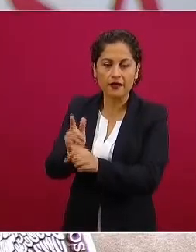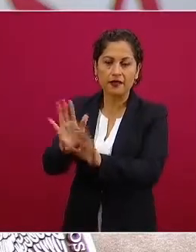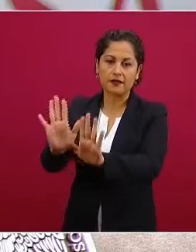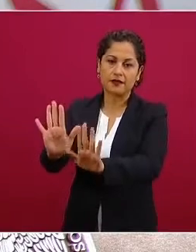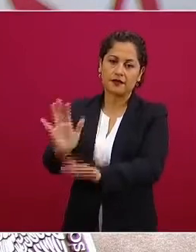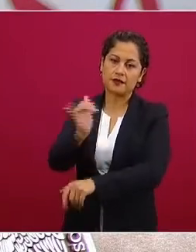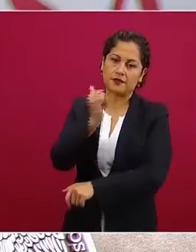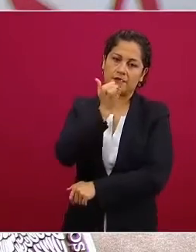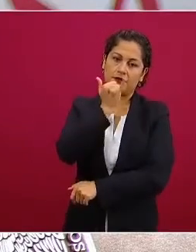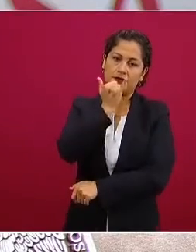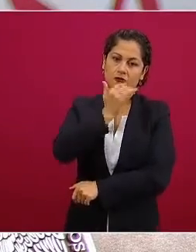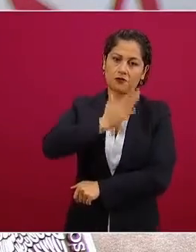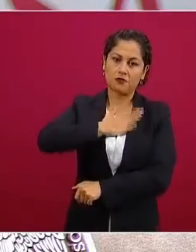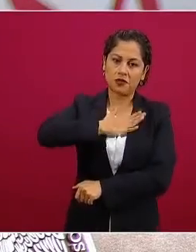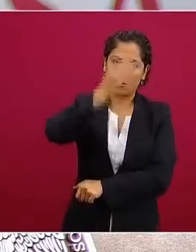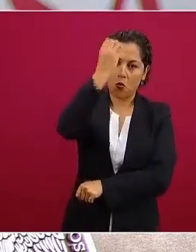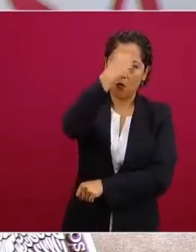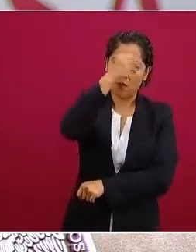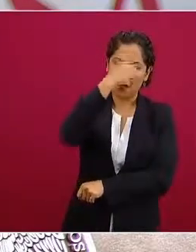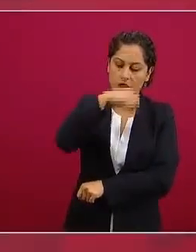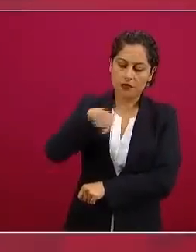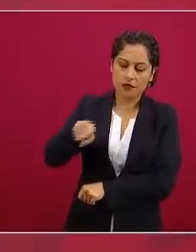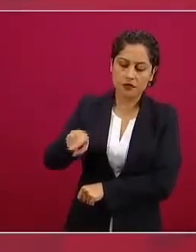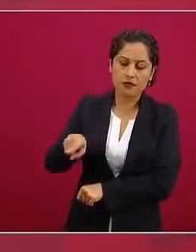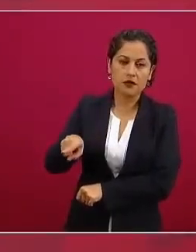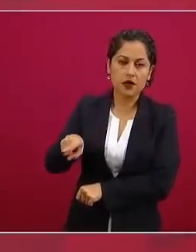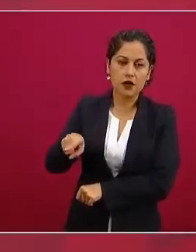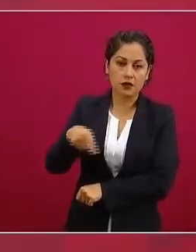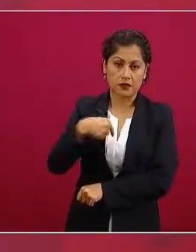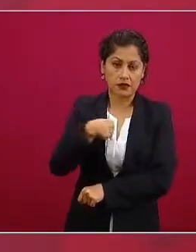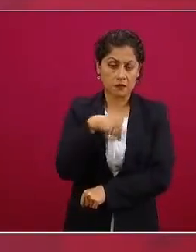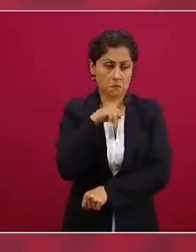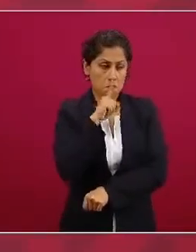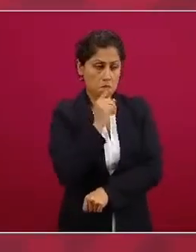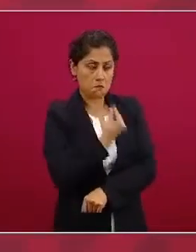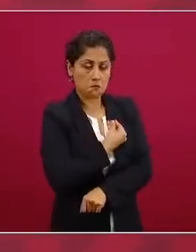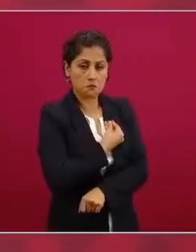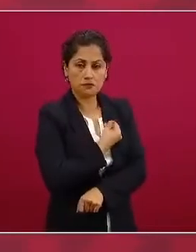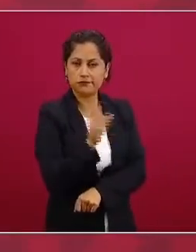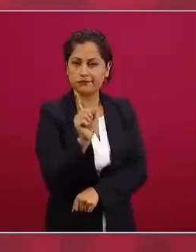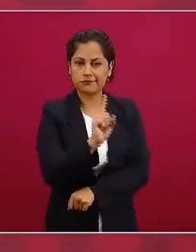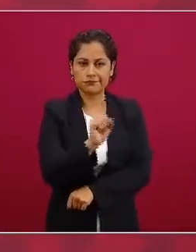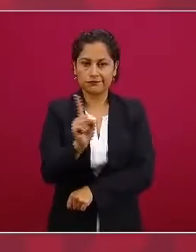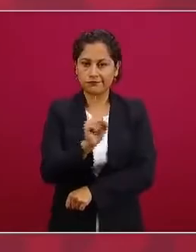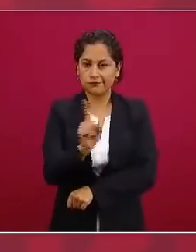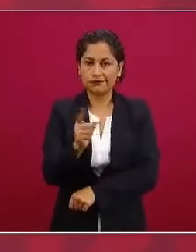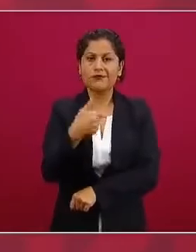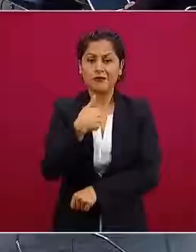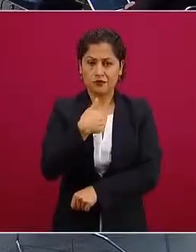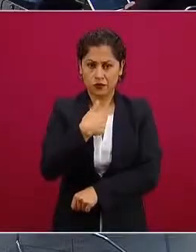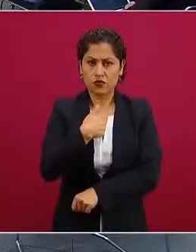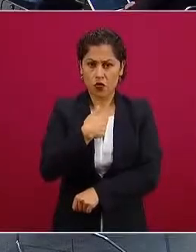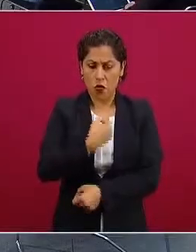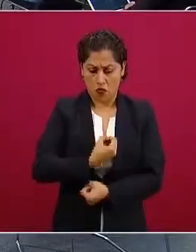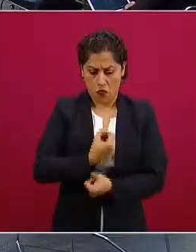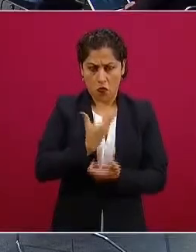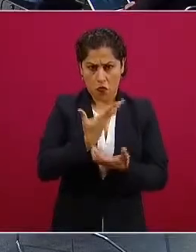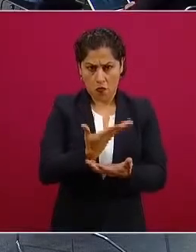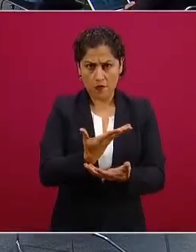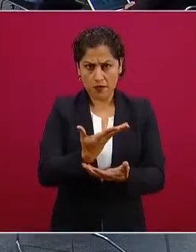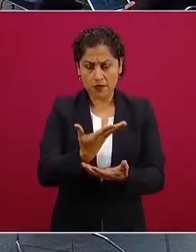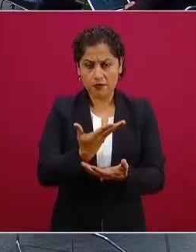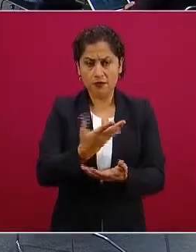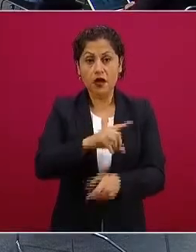lo que estoy sintiendo mi pecho no es bodega y siempre digo lo que pienso luego viene el coronavirus